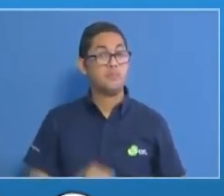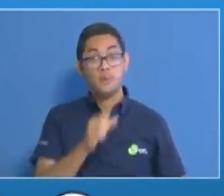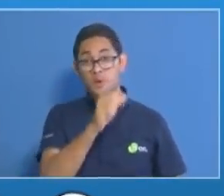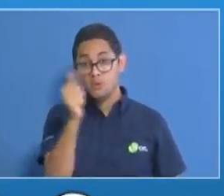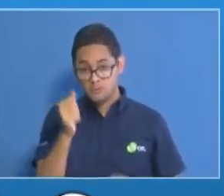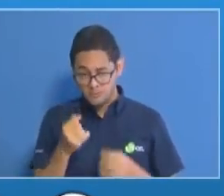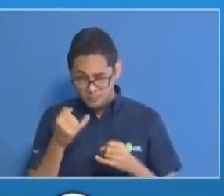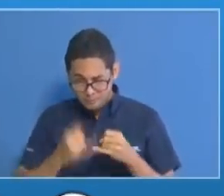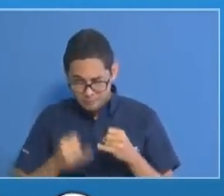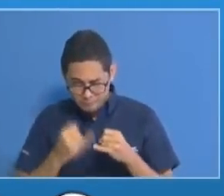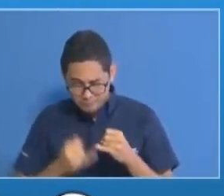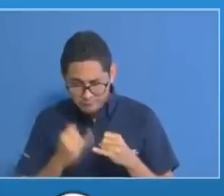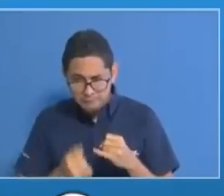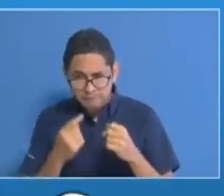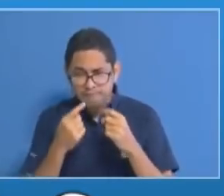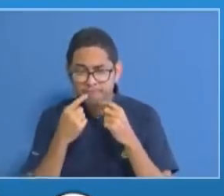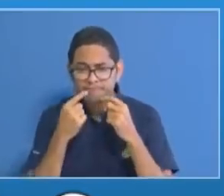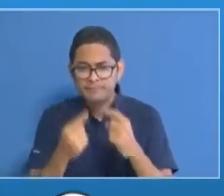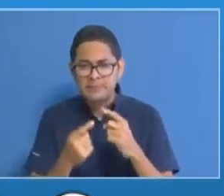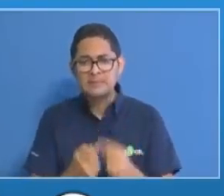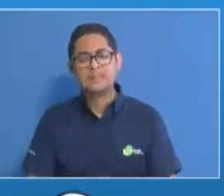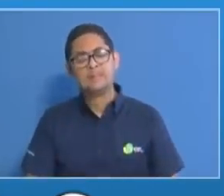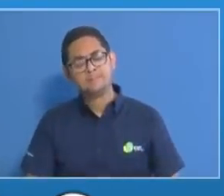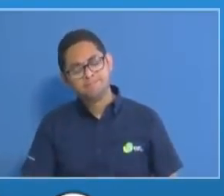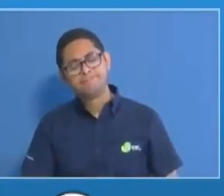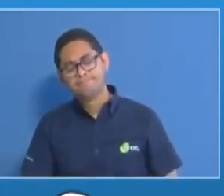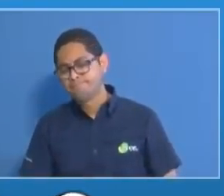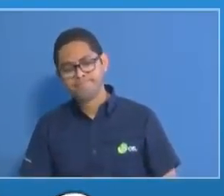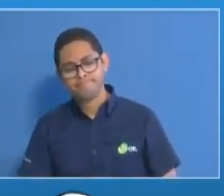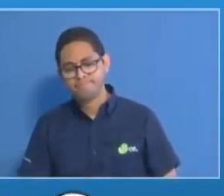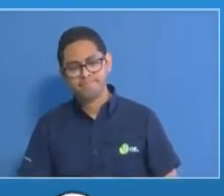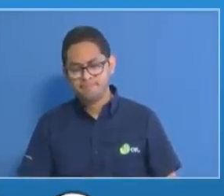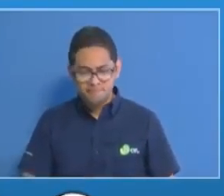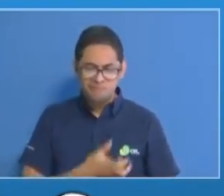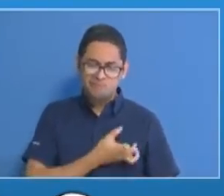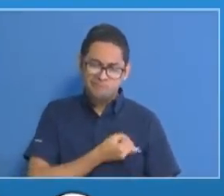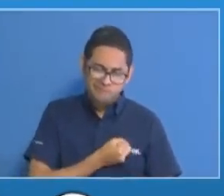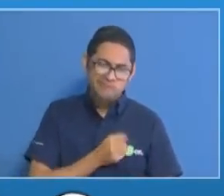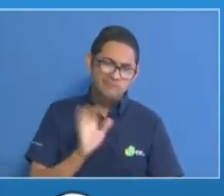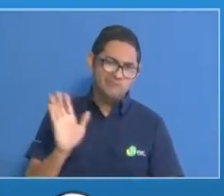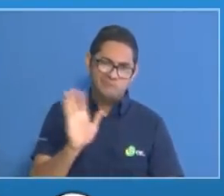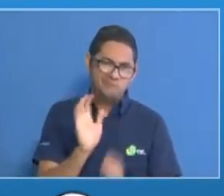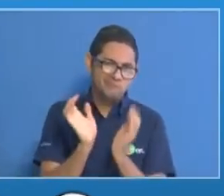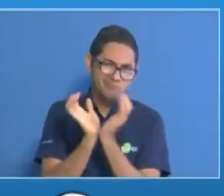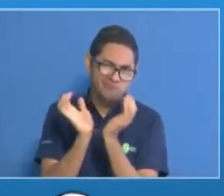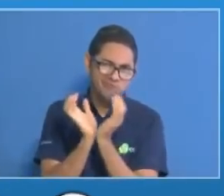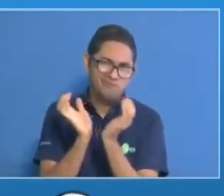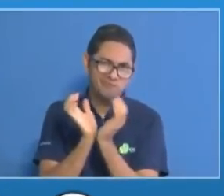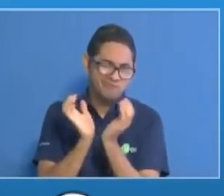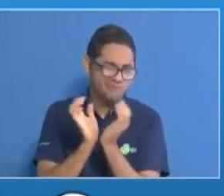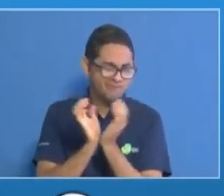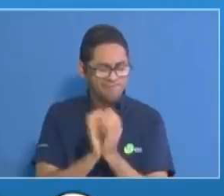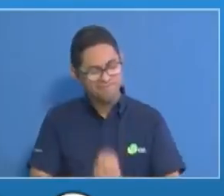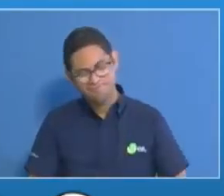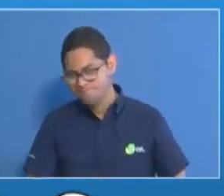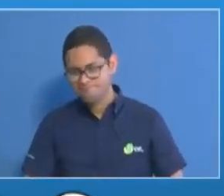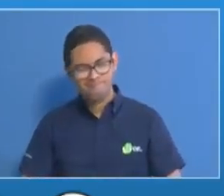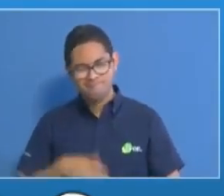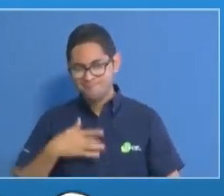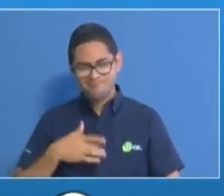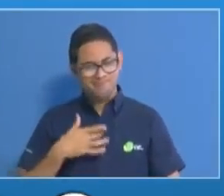situación un poco penosa para funcionarios de la caja del Seguro Social en San Miguelito